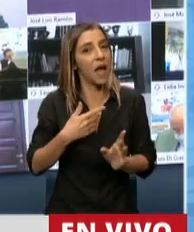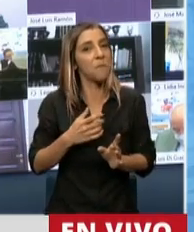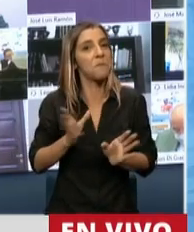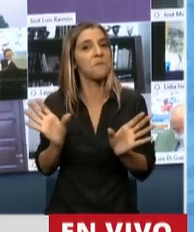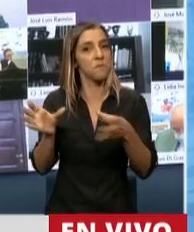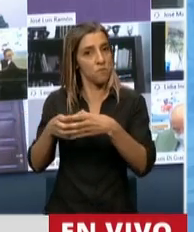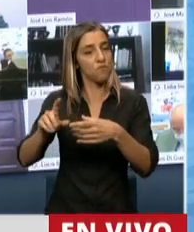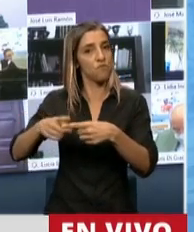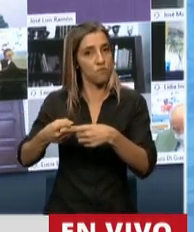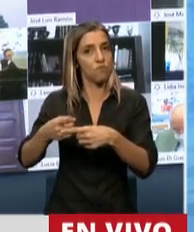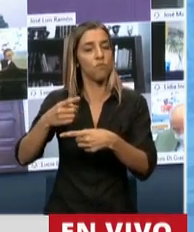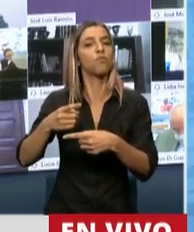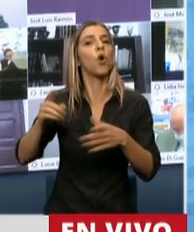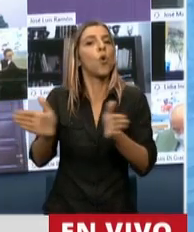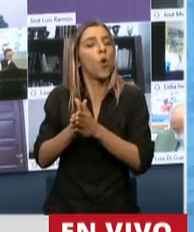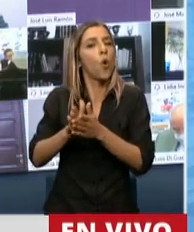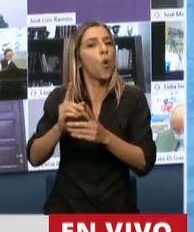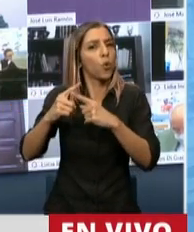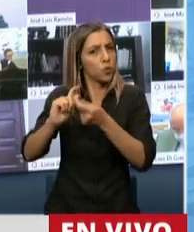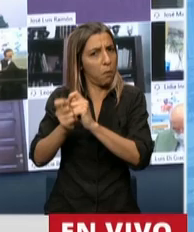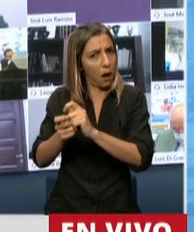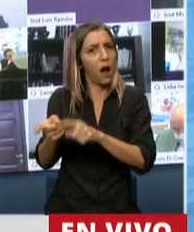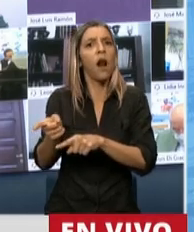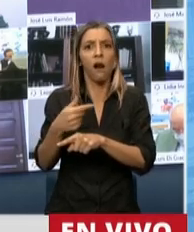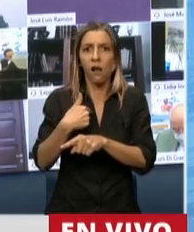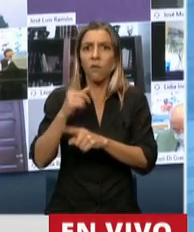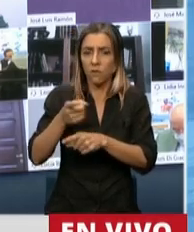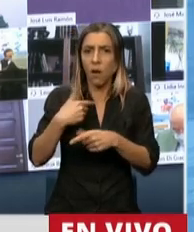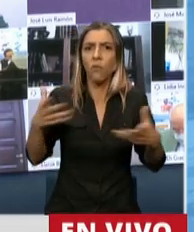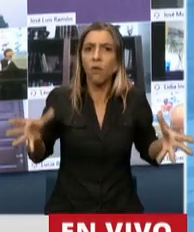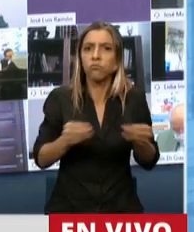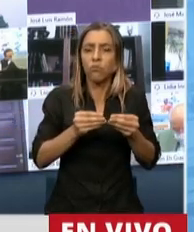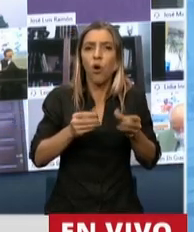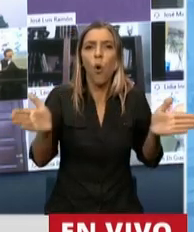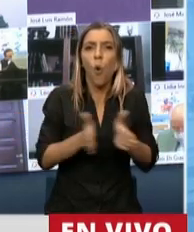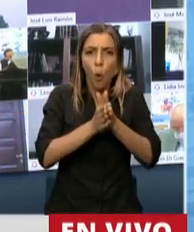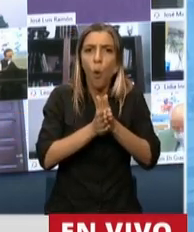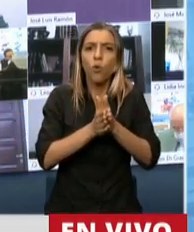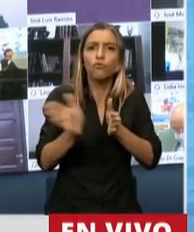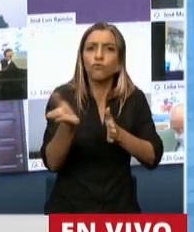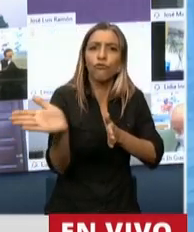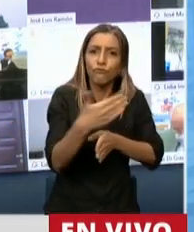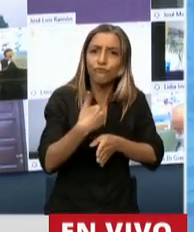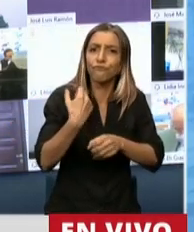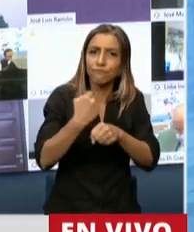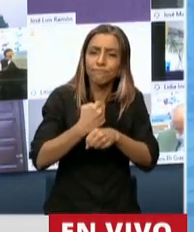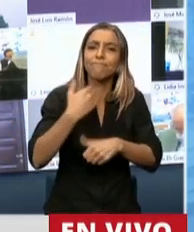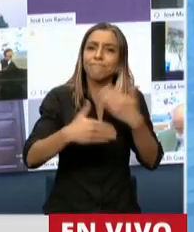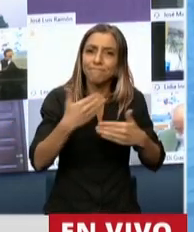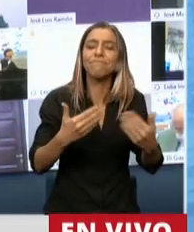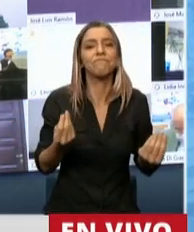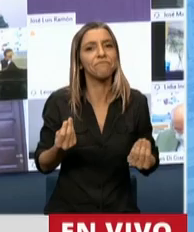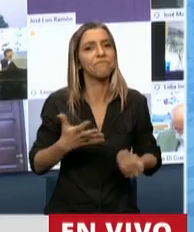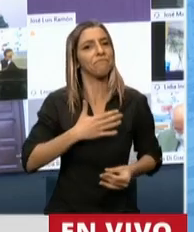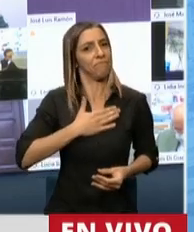Cambio se logró una unanimidad. Creo que debe haber un equilibrio en la división de poderes, que este poder legislativo está